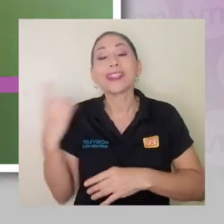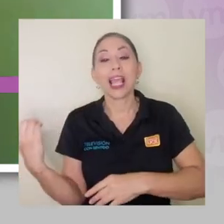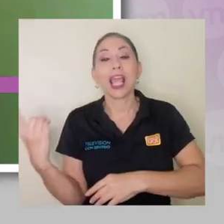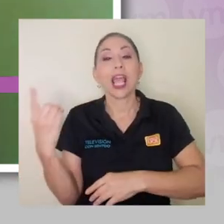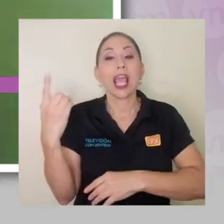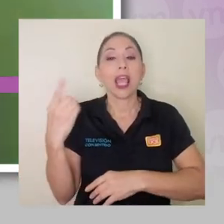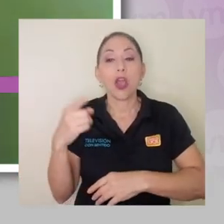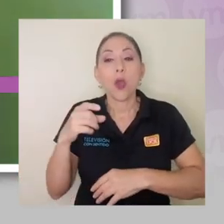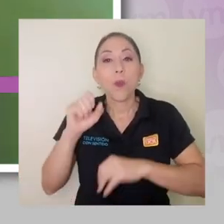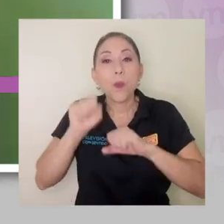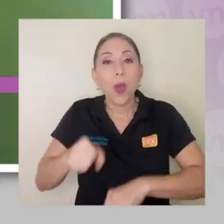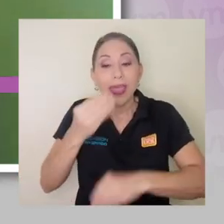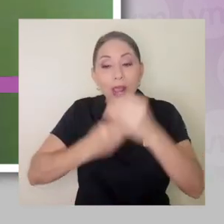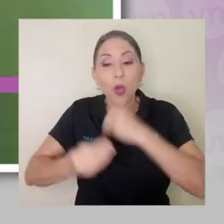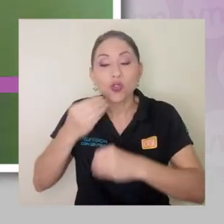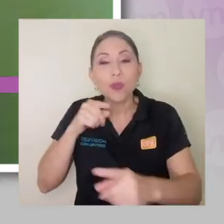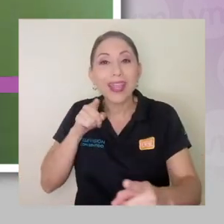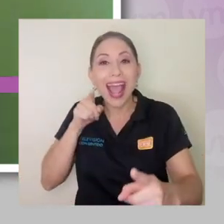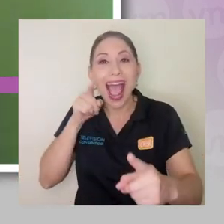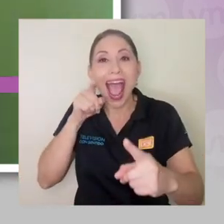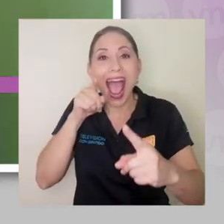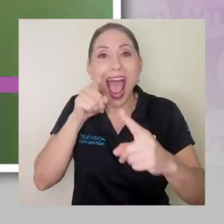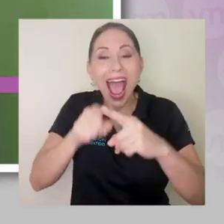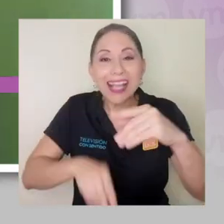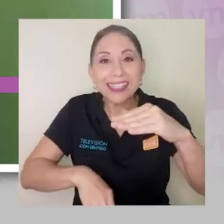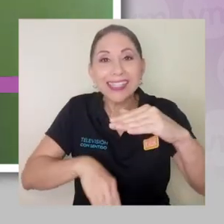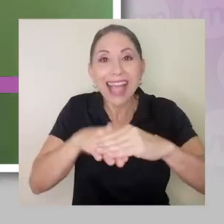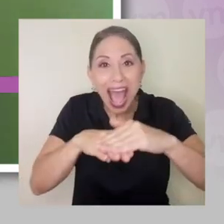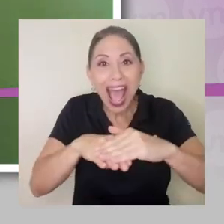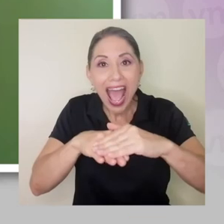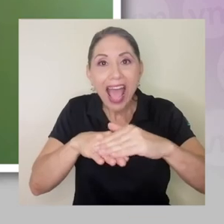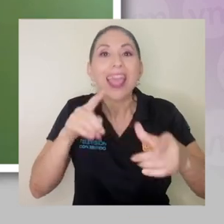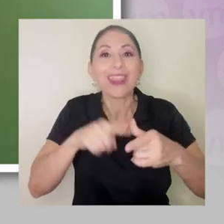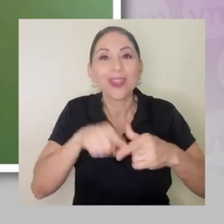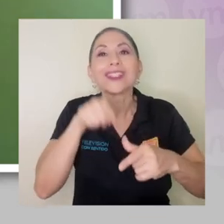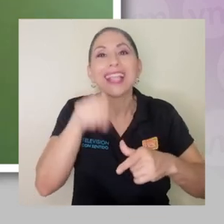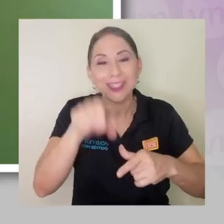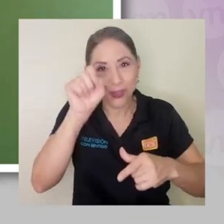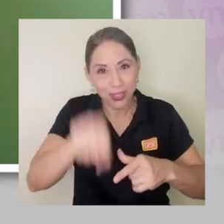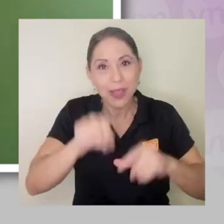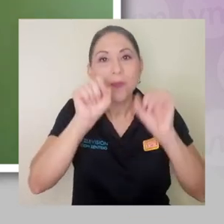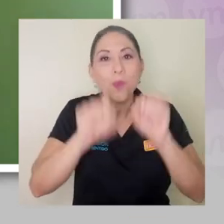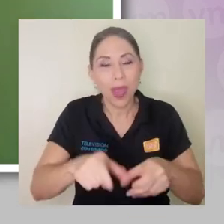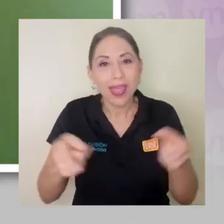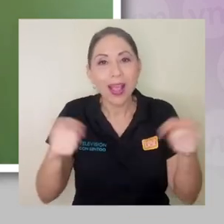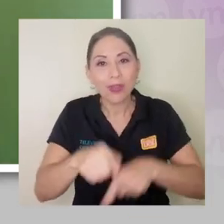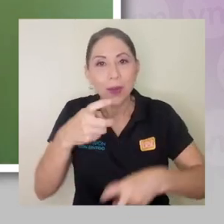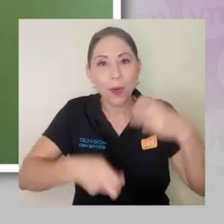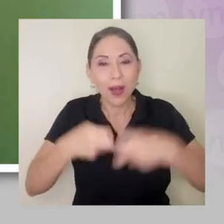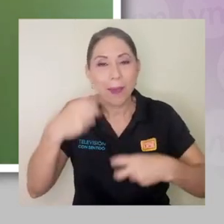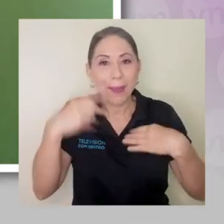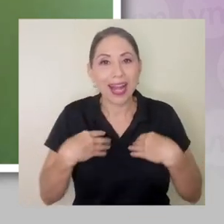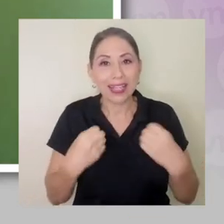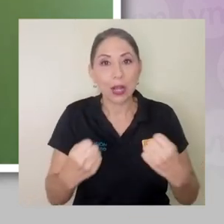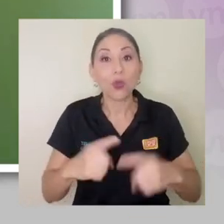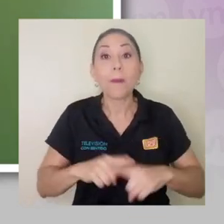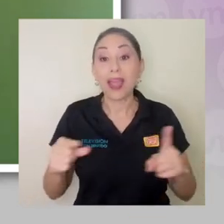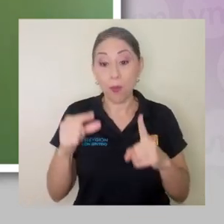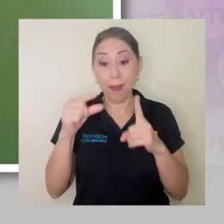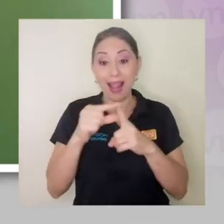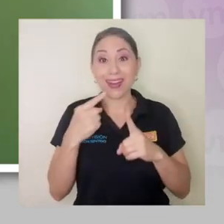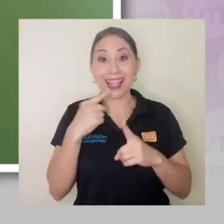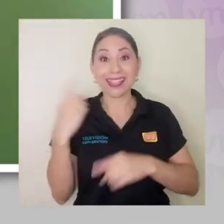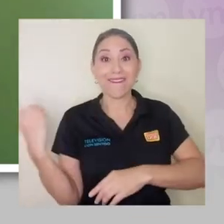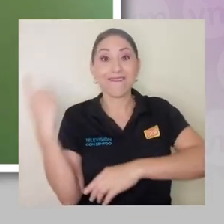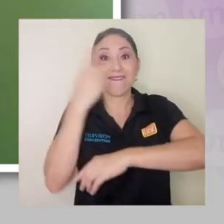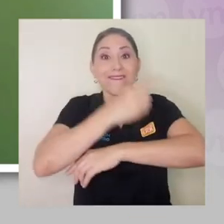fecha relacionada con que pueda realmente causarme un problema para la salud. Pero, el término fecha de